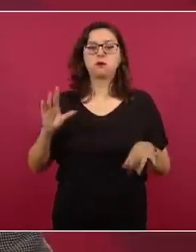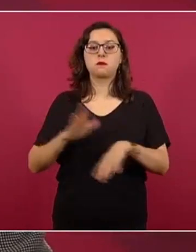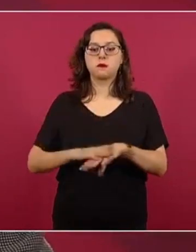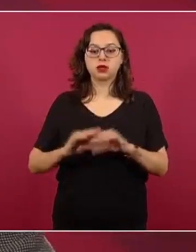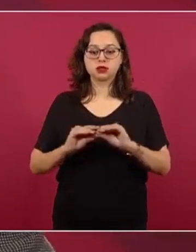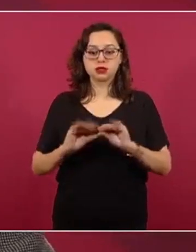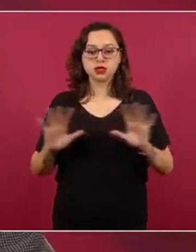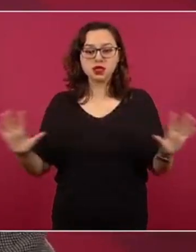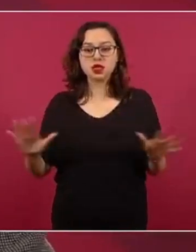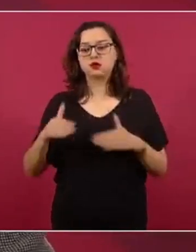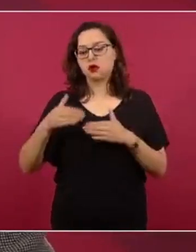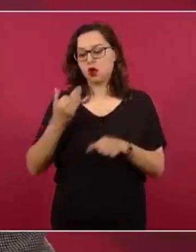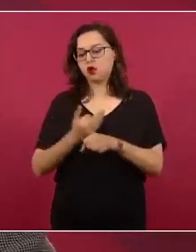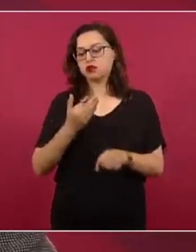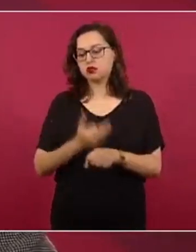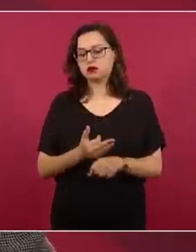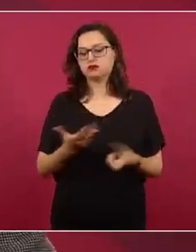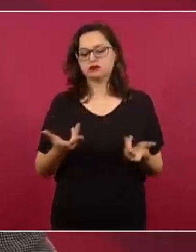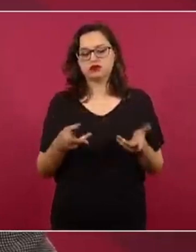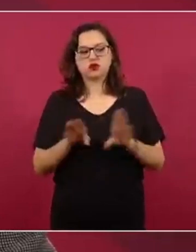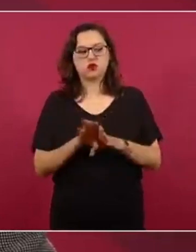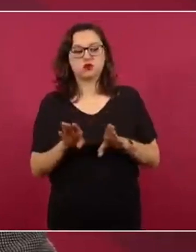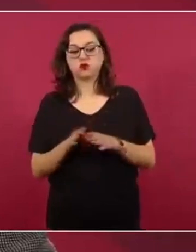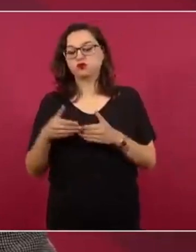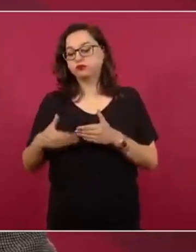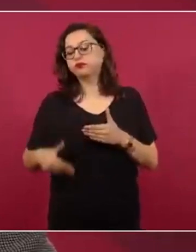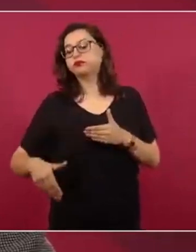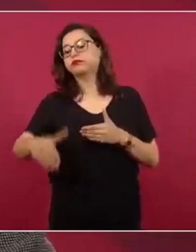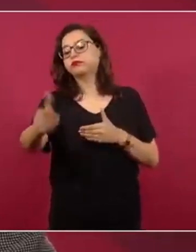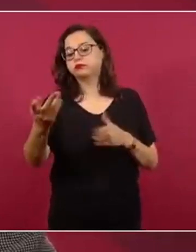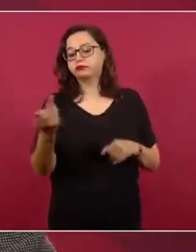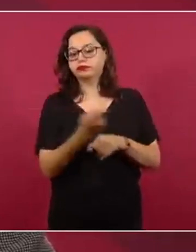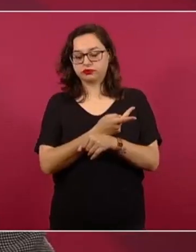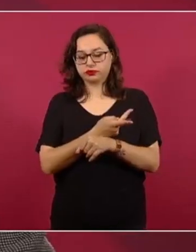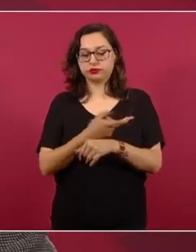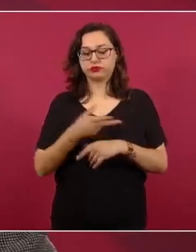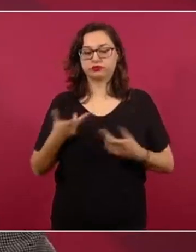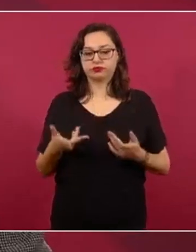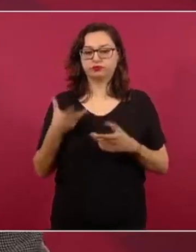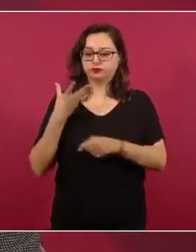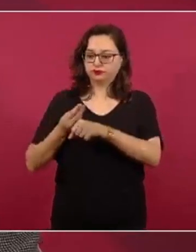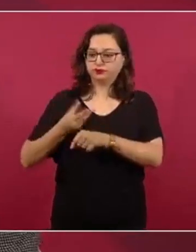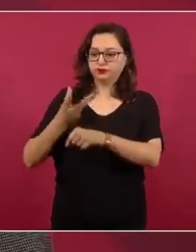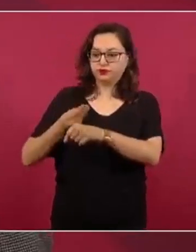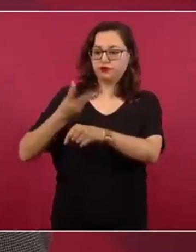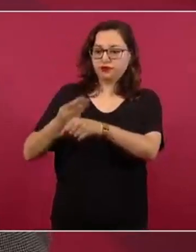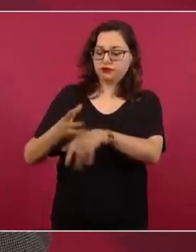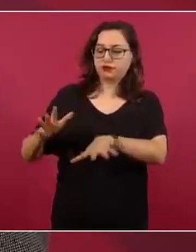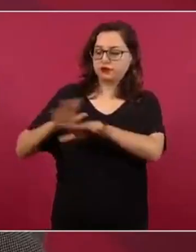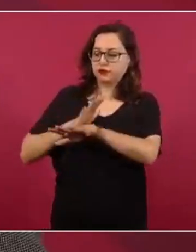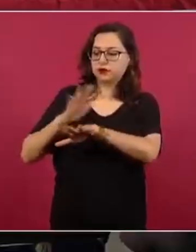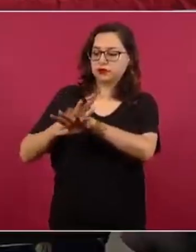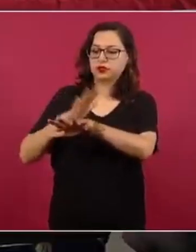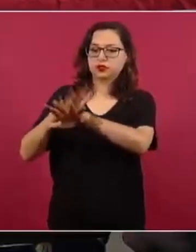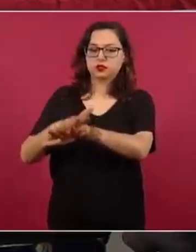estamos, hacia dónde vamos, cómo recibimos y cómo estamos enfrentando esta transformación. Por lo